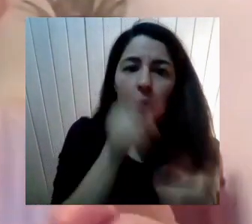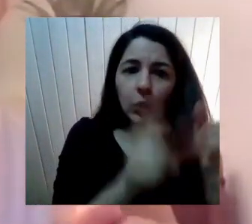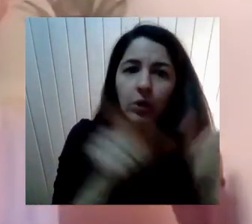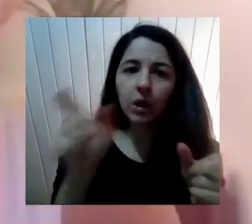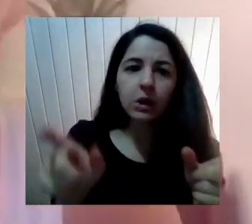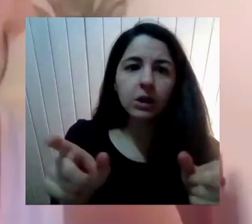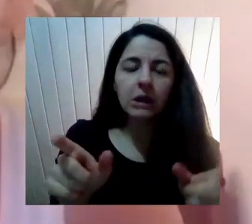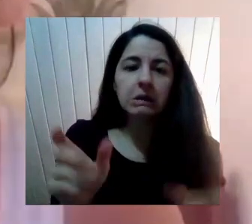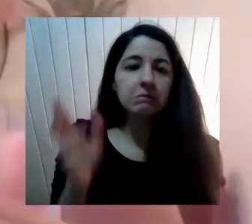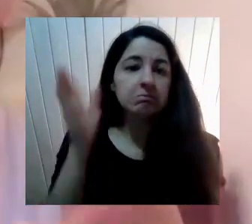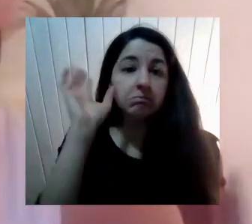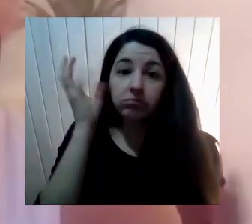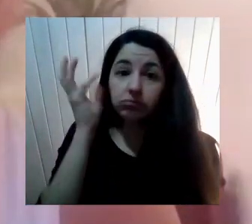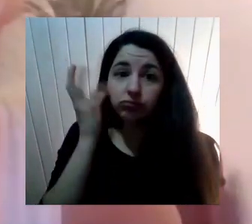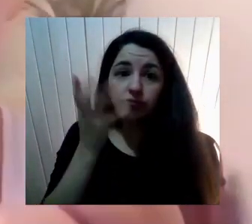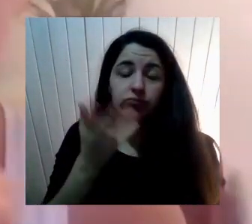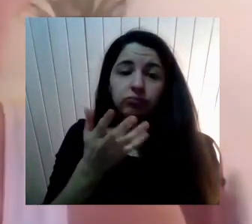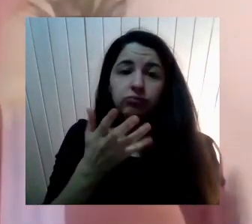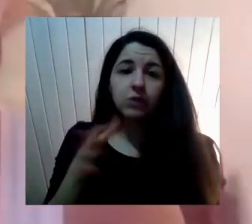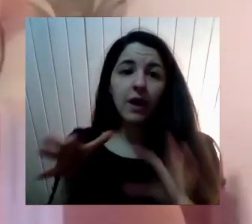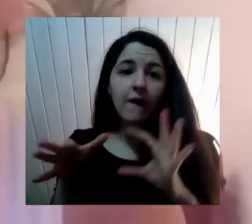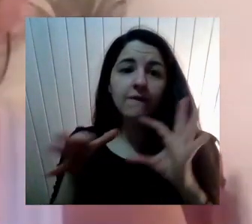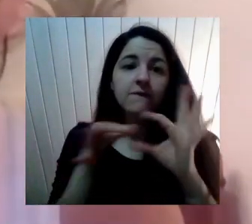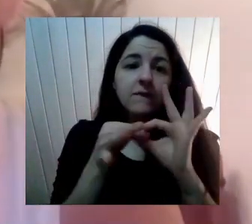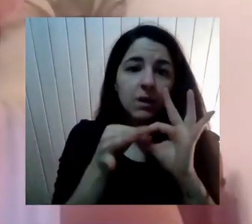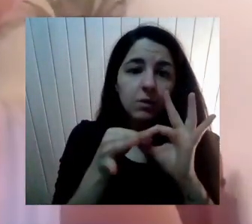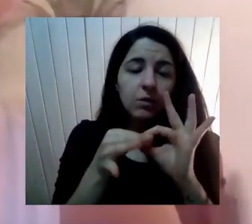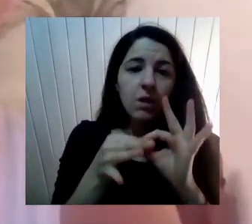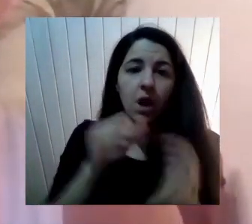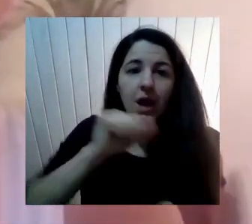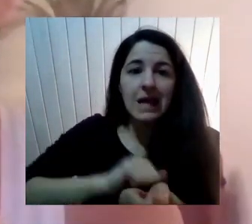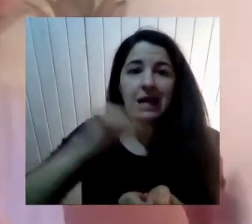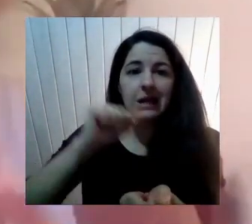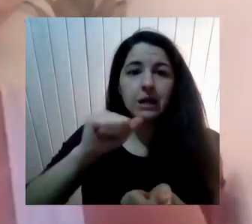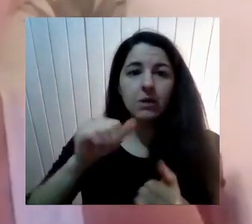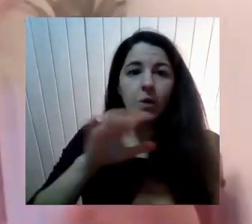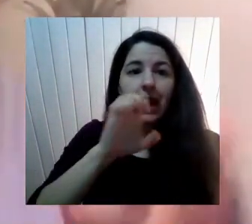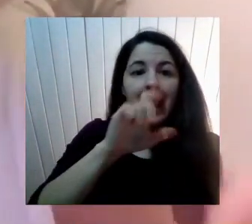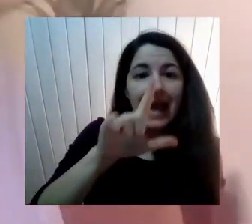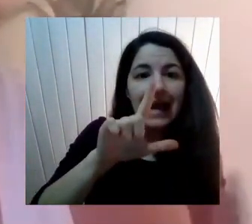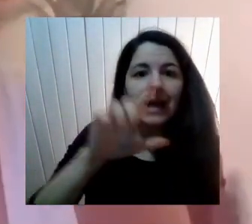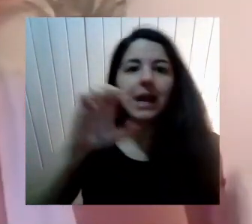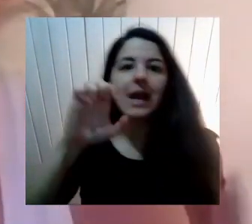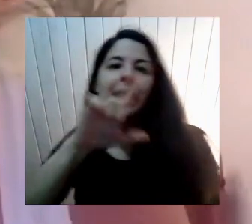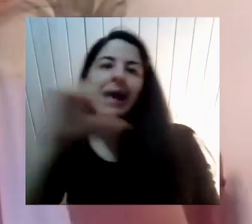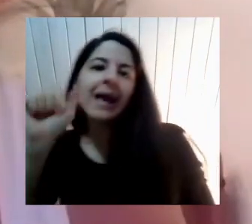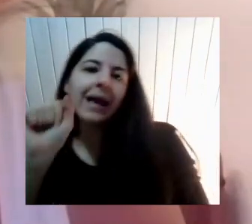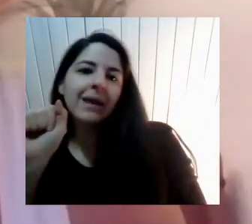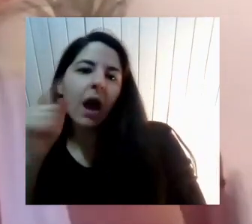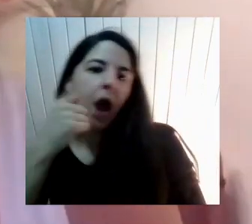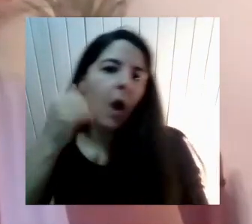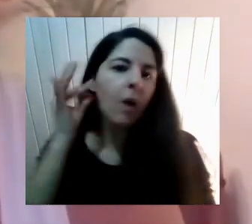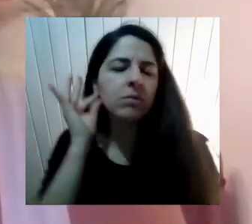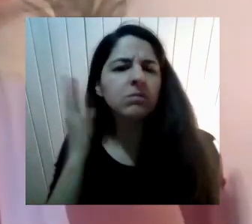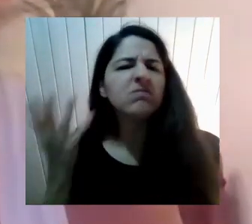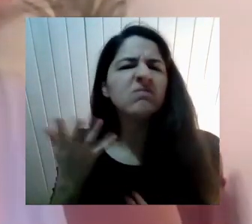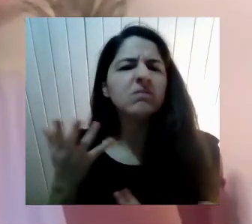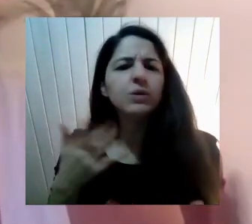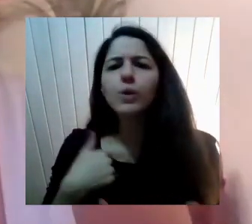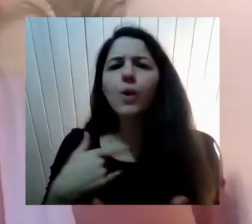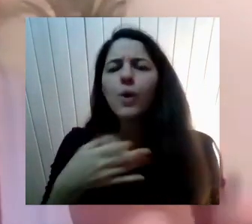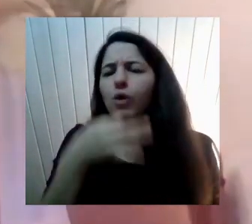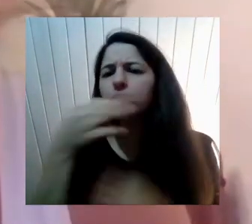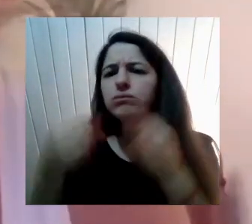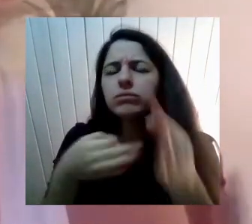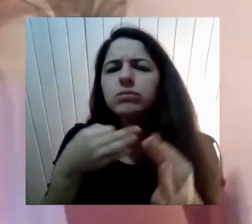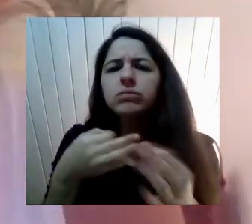Género Que no Podemos llamarlos Él Que no Los podemos Llamar Como ella ¿Cómo Me dirijo A ese estudiante? ¿Cómo Lo puedo Hacer